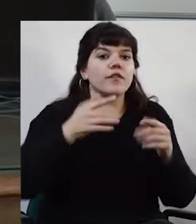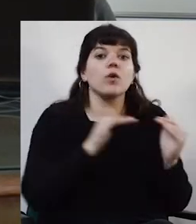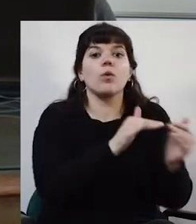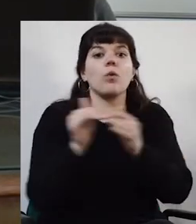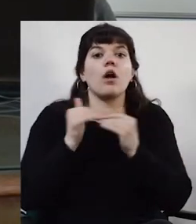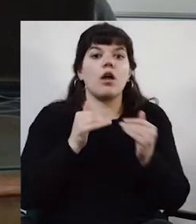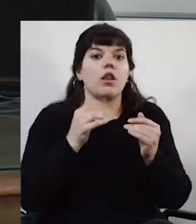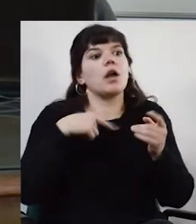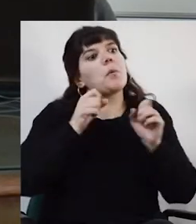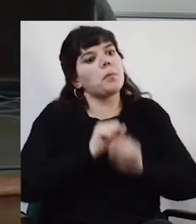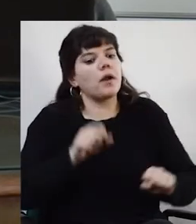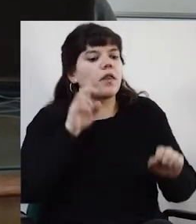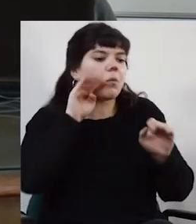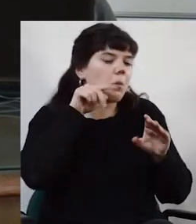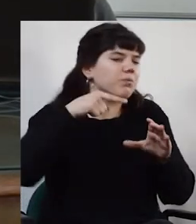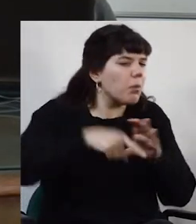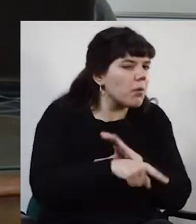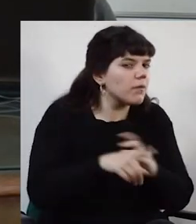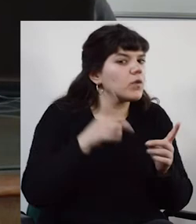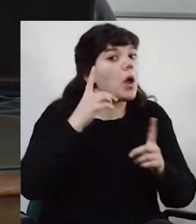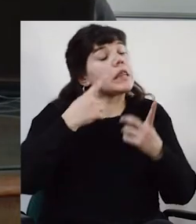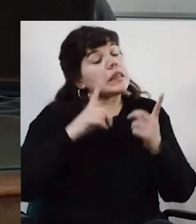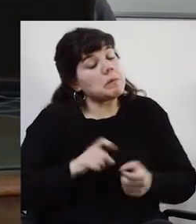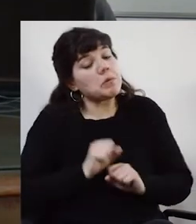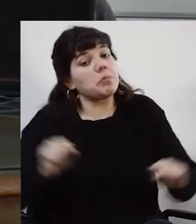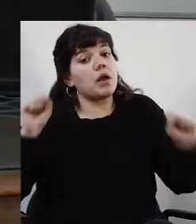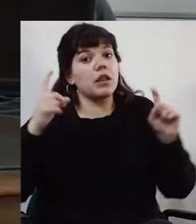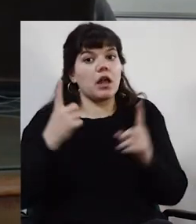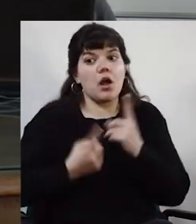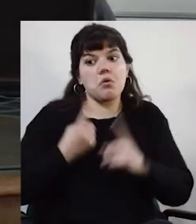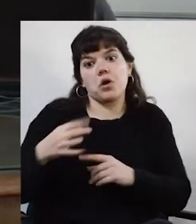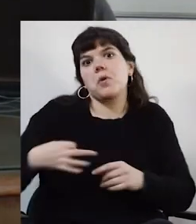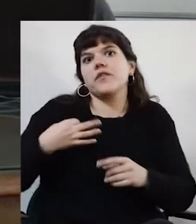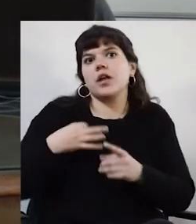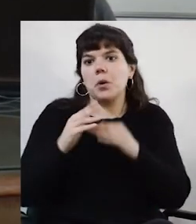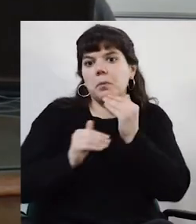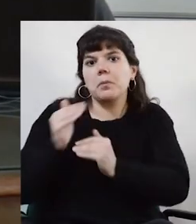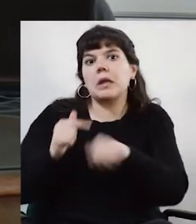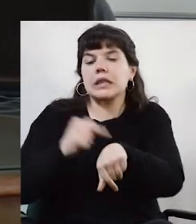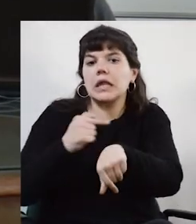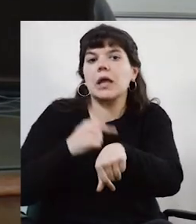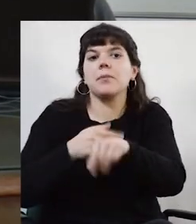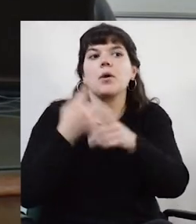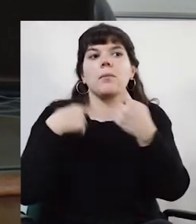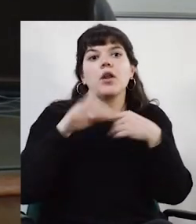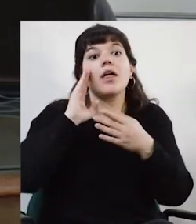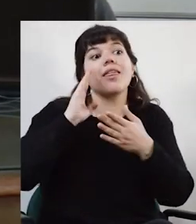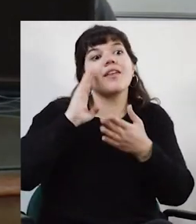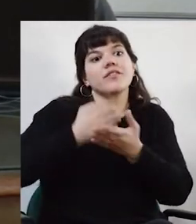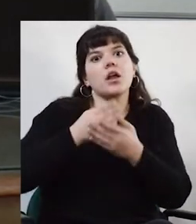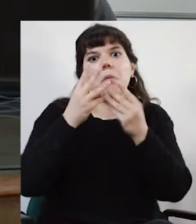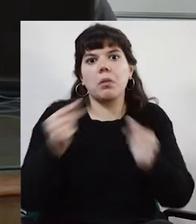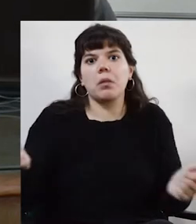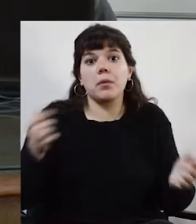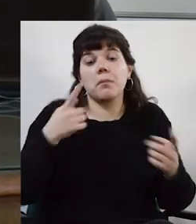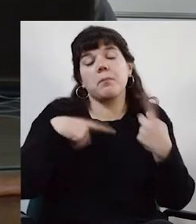puede ser muy diverso, también puede ser una cosa que tenga una vida durante un tiempo y después se disuelva, pero